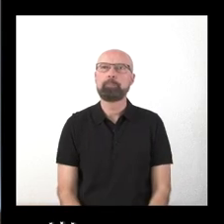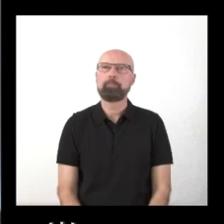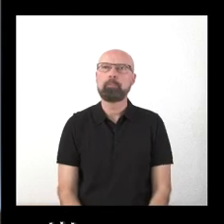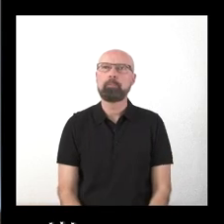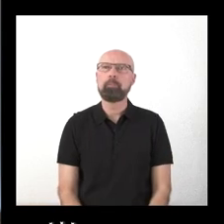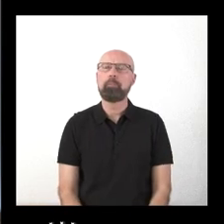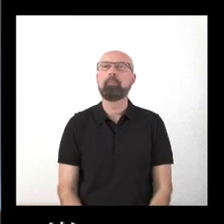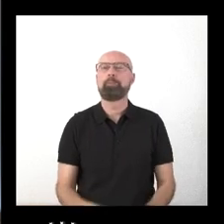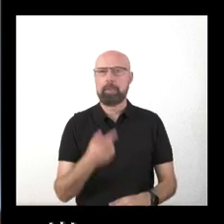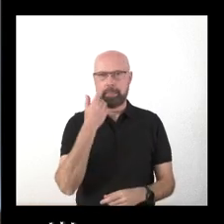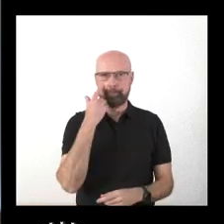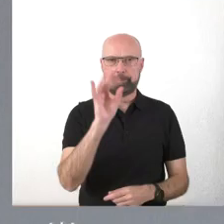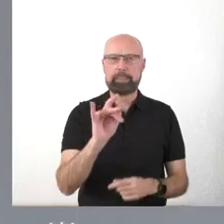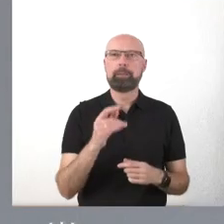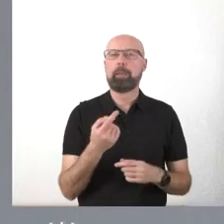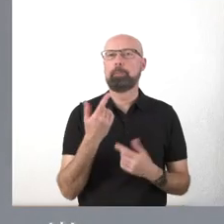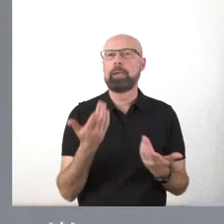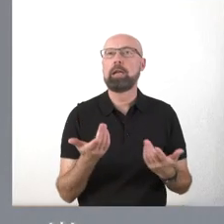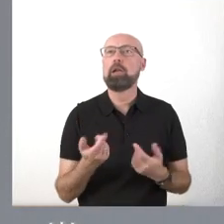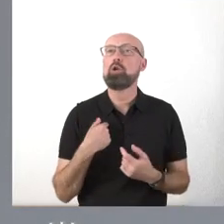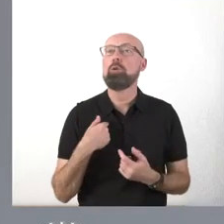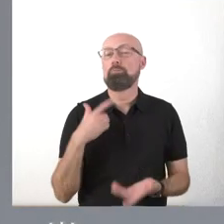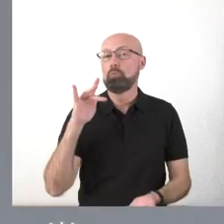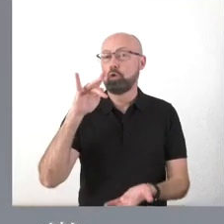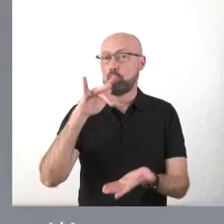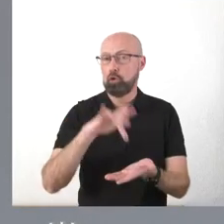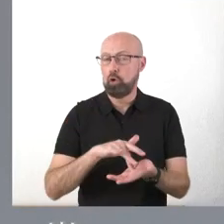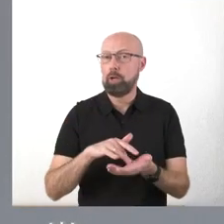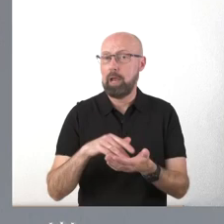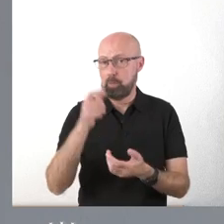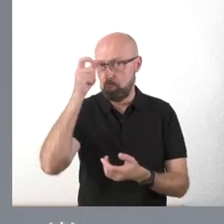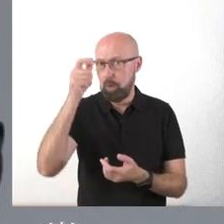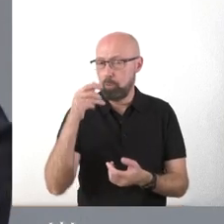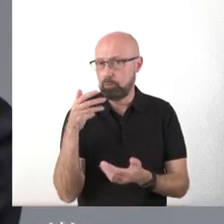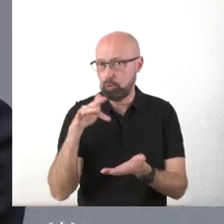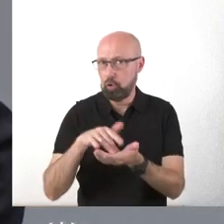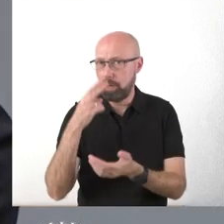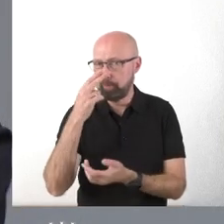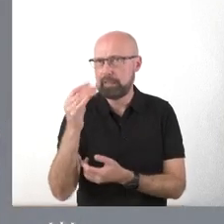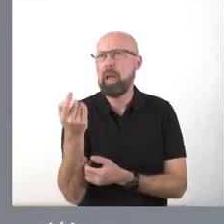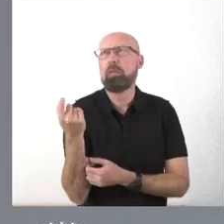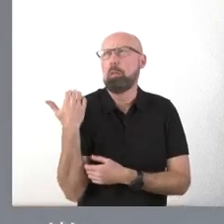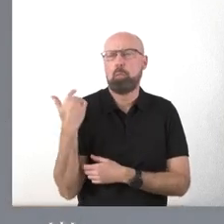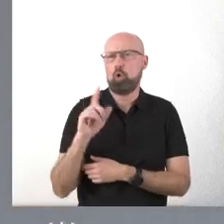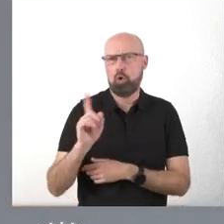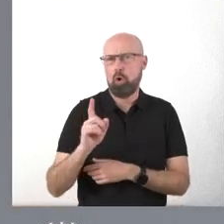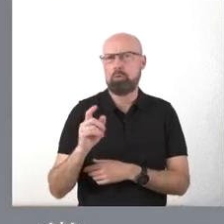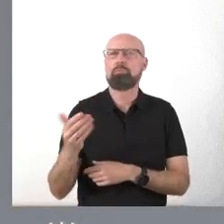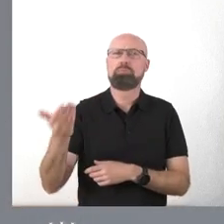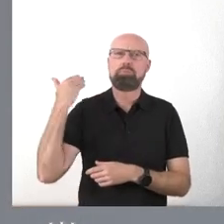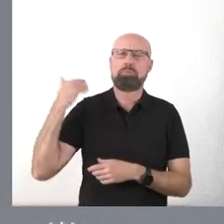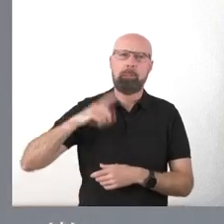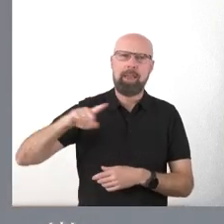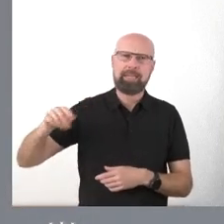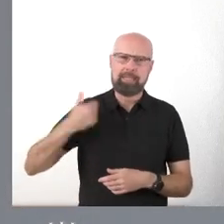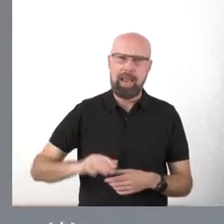Sonia, mire, yo estuve ciertamente en Ambrona, pero no recientemente. fue ya hace unos meses